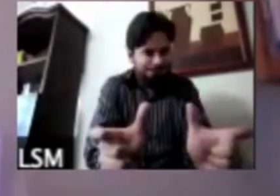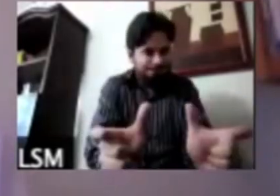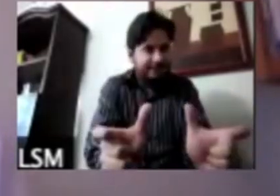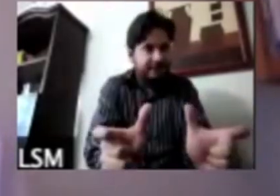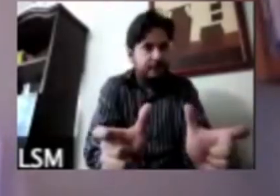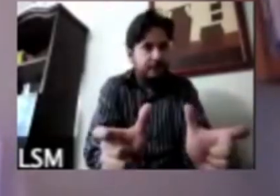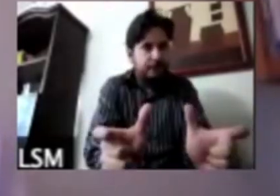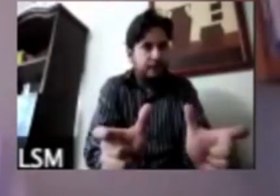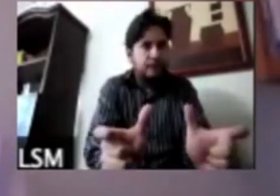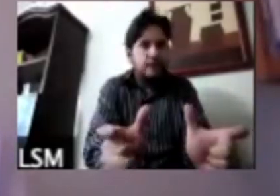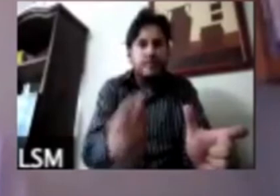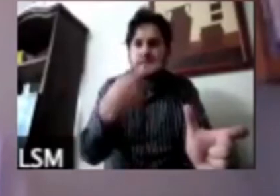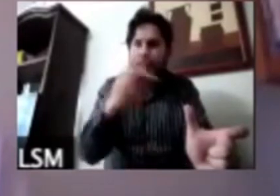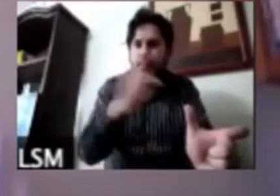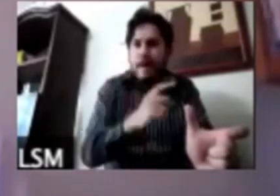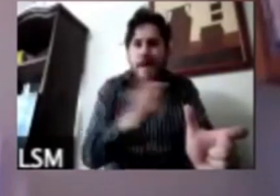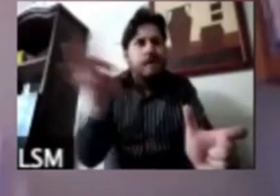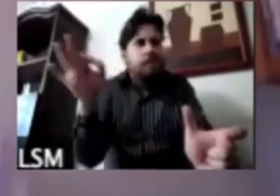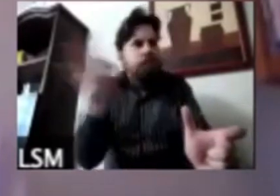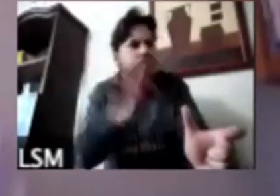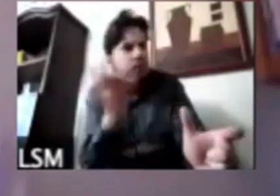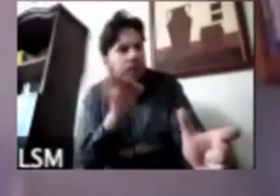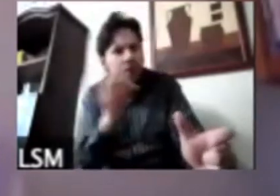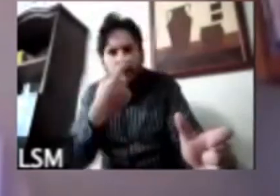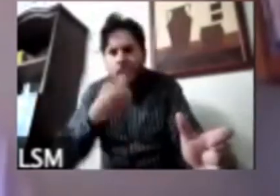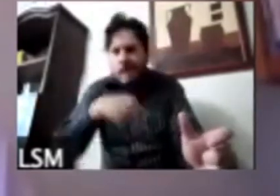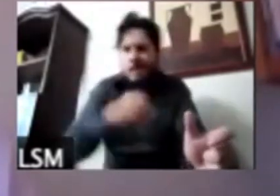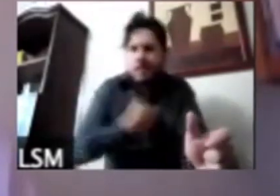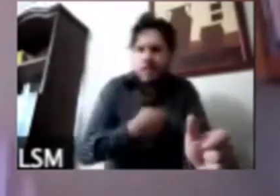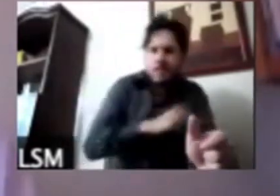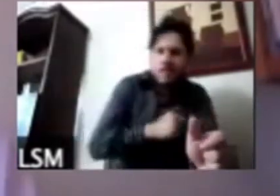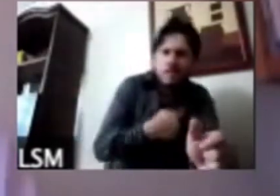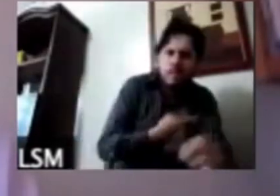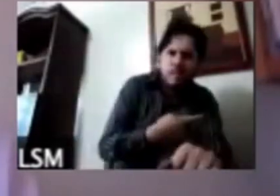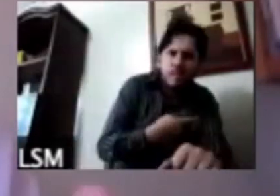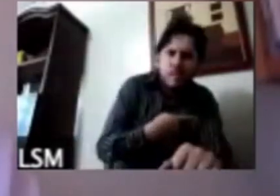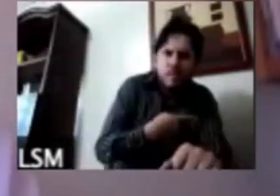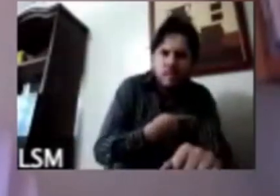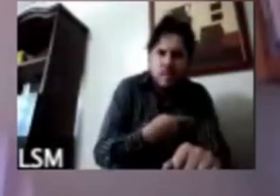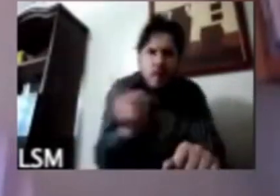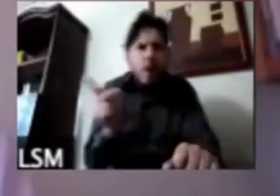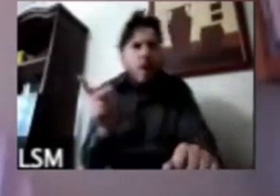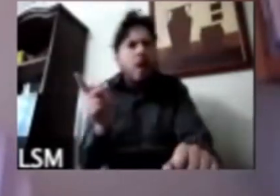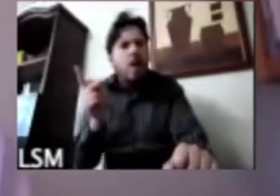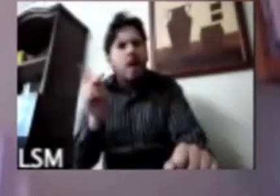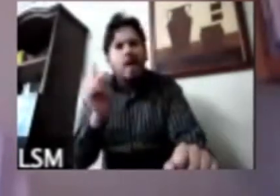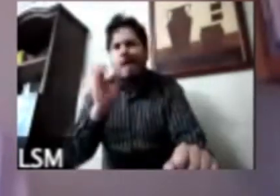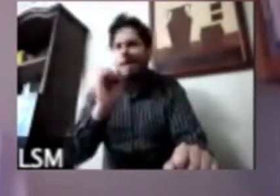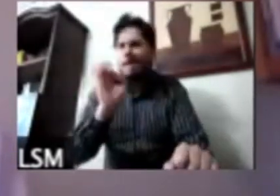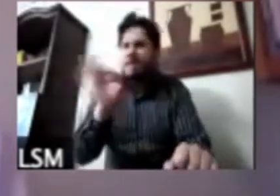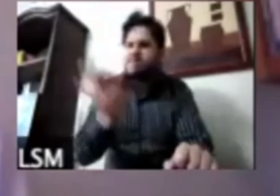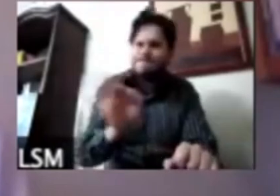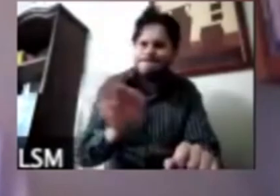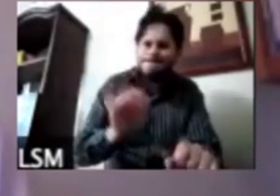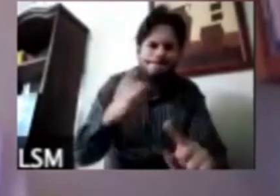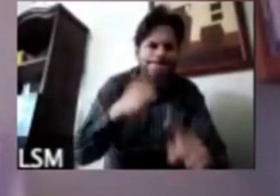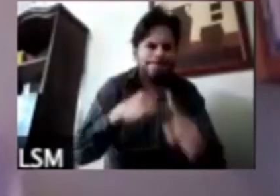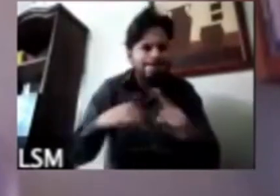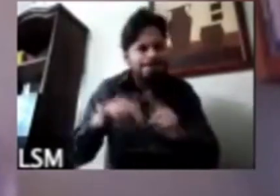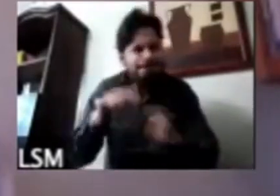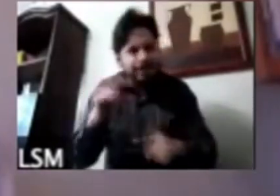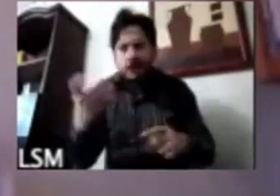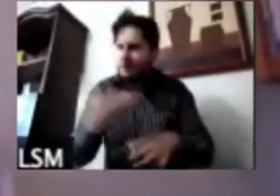creciente o posible creciente pobreza con acciones de política pública son muy importantes los datos